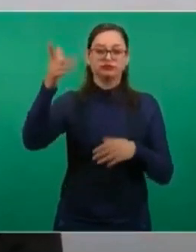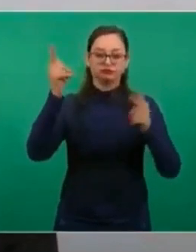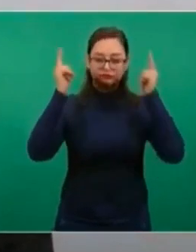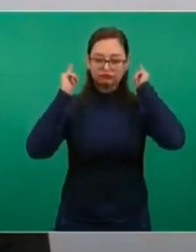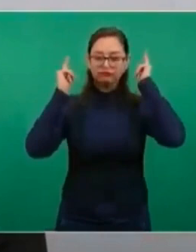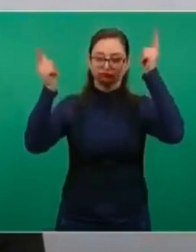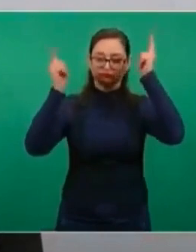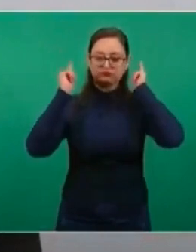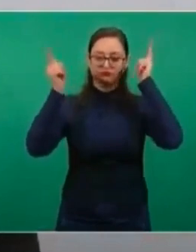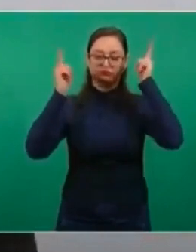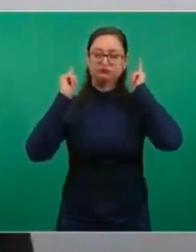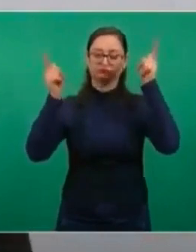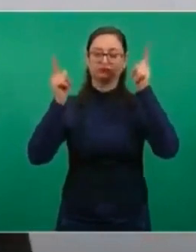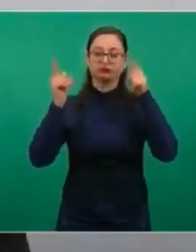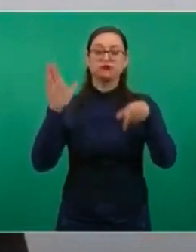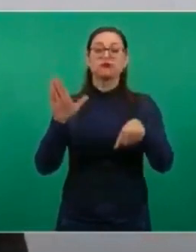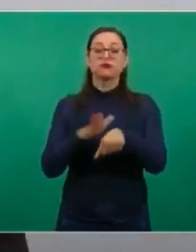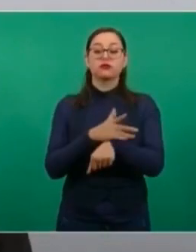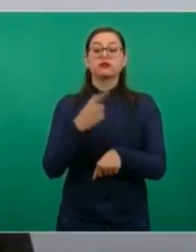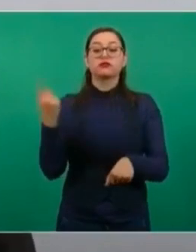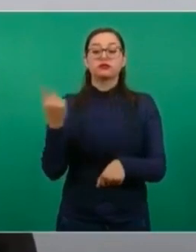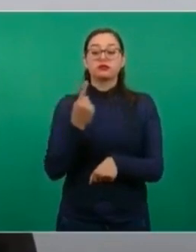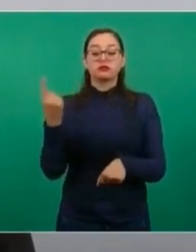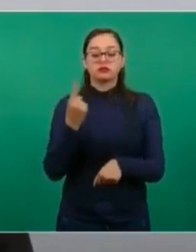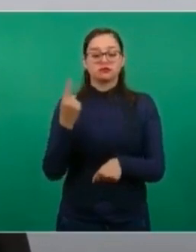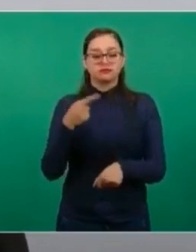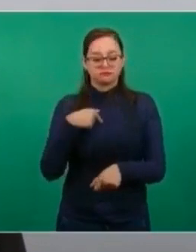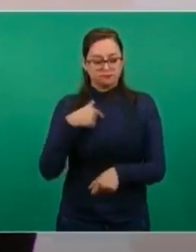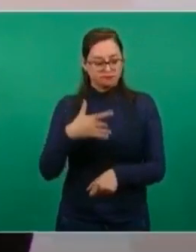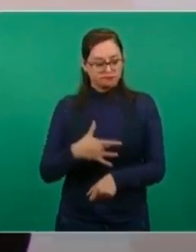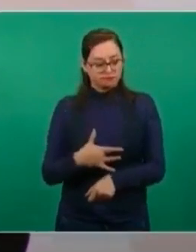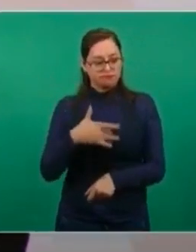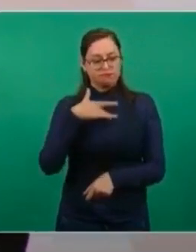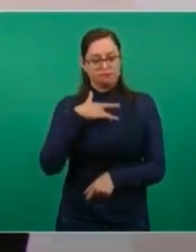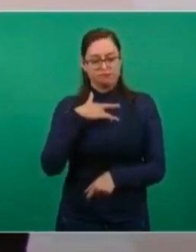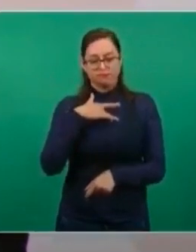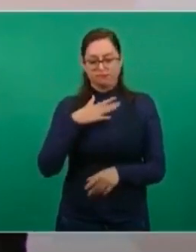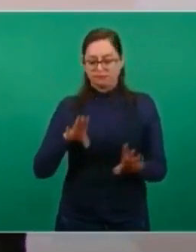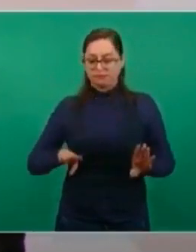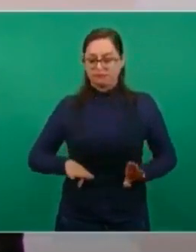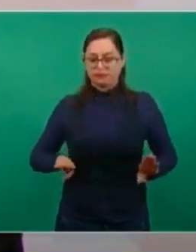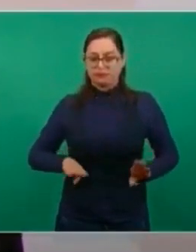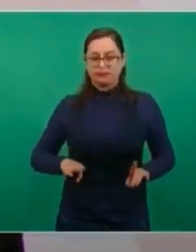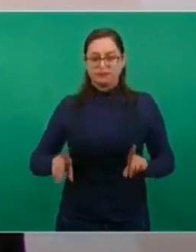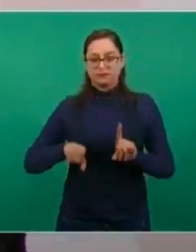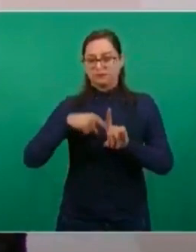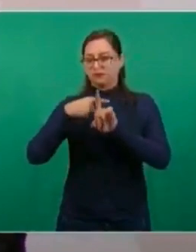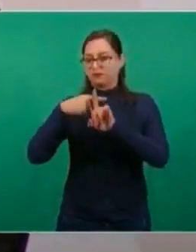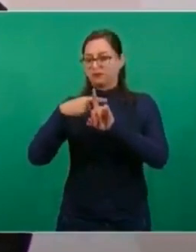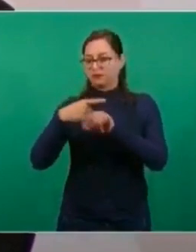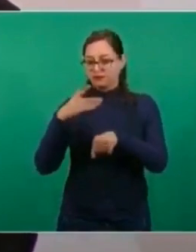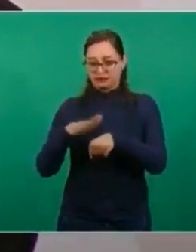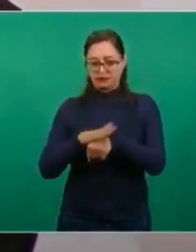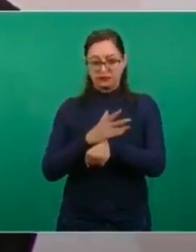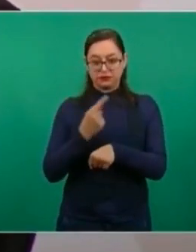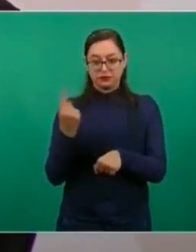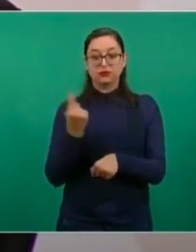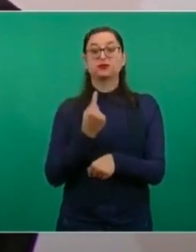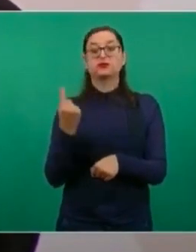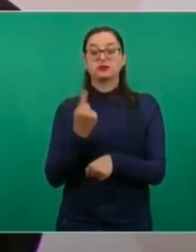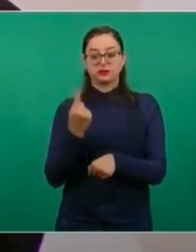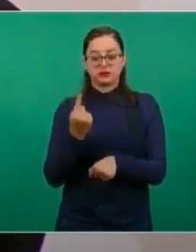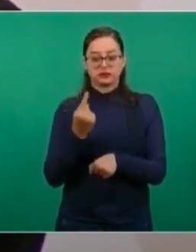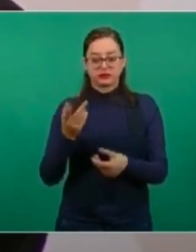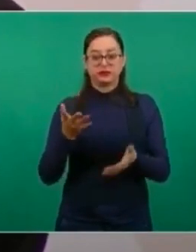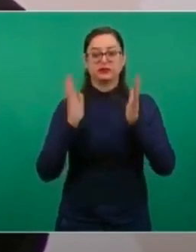¿Por qué tengo este optimismo? Primero, porque estamos ya